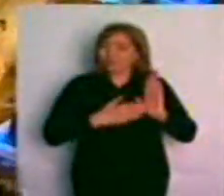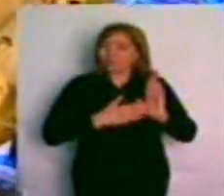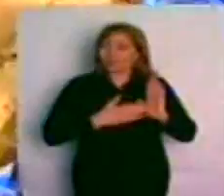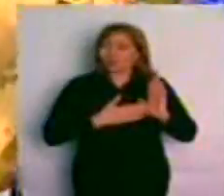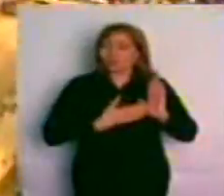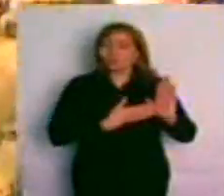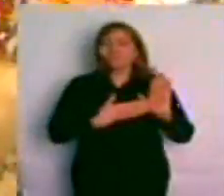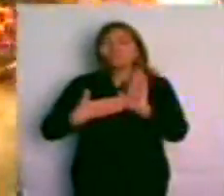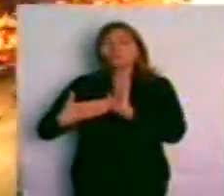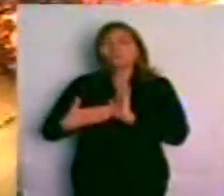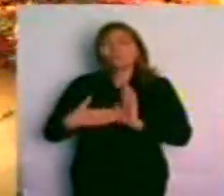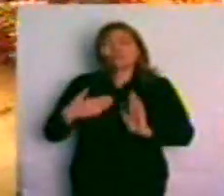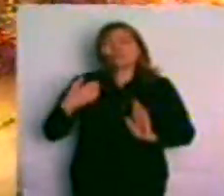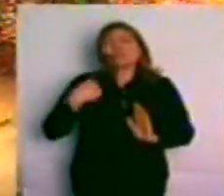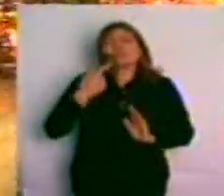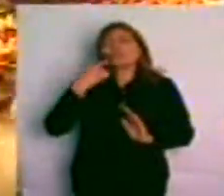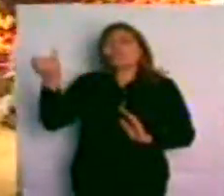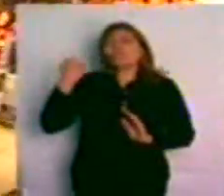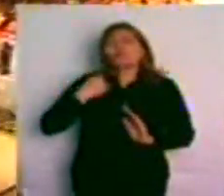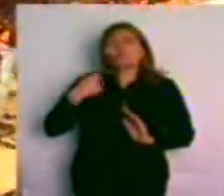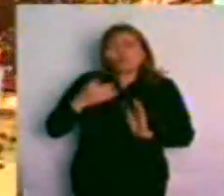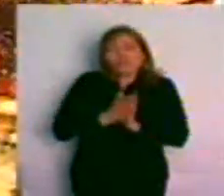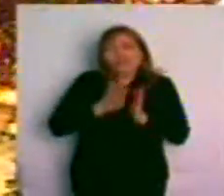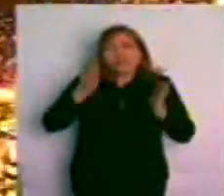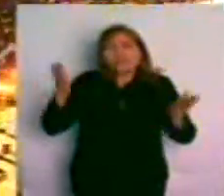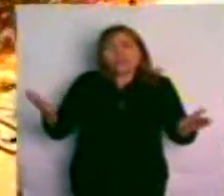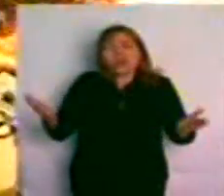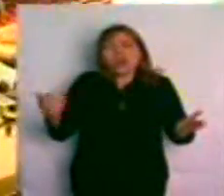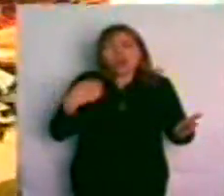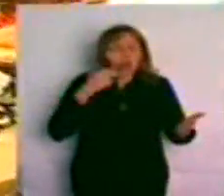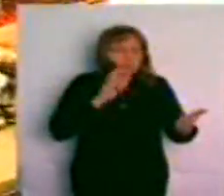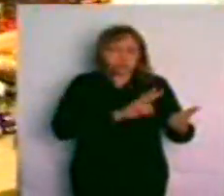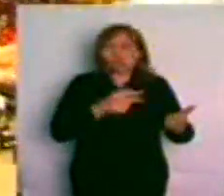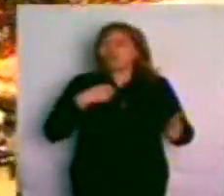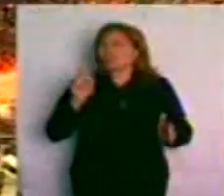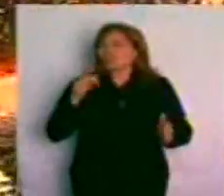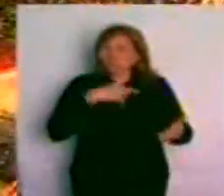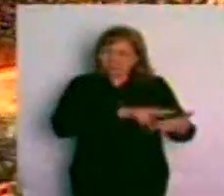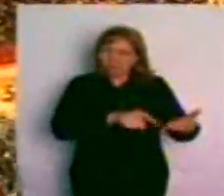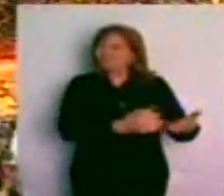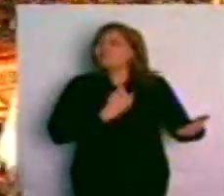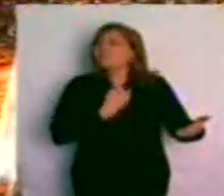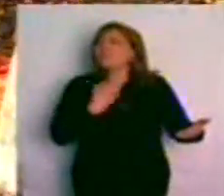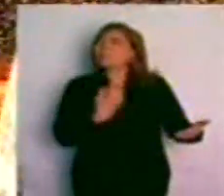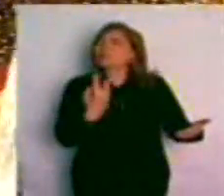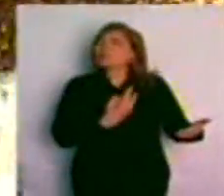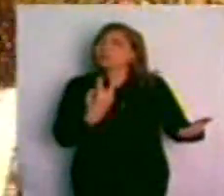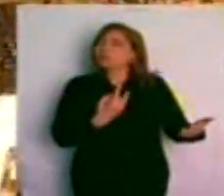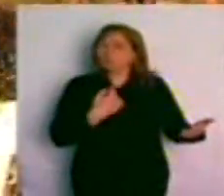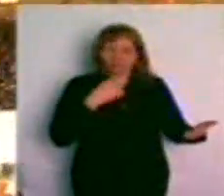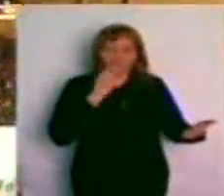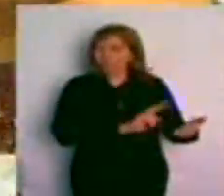Me cuentan que apareció en un diario que yo no leo porque miente mucho, así que no le creo mucho. Dicen que